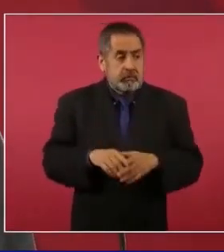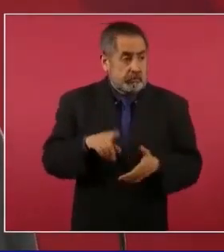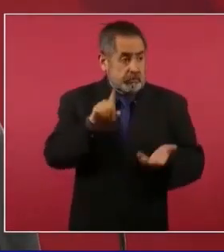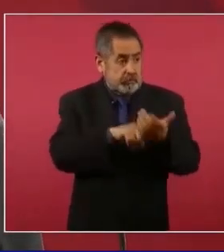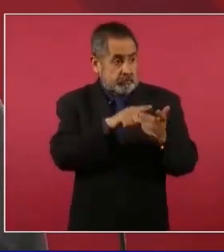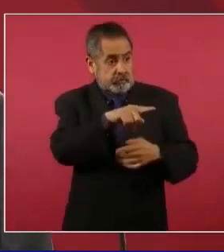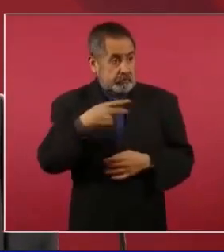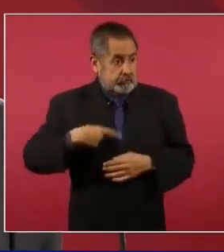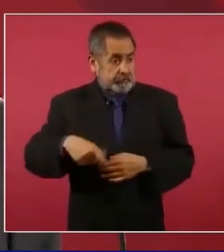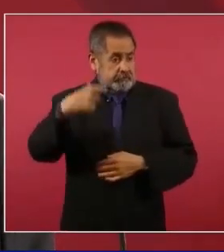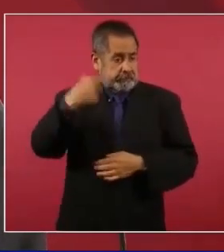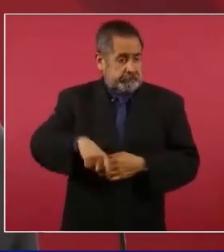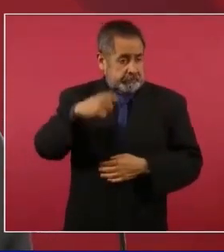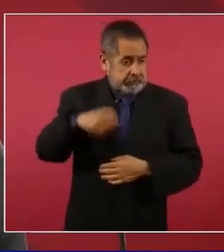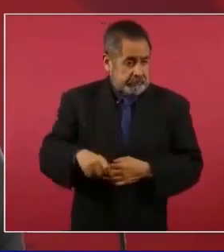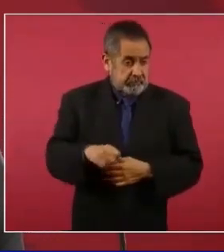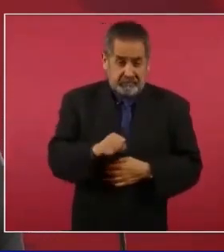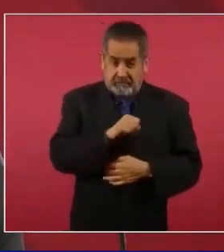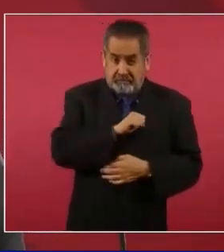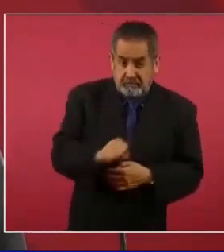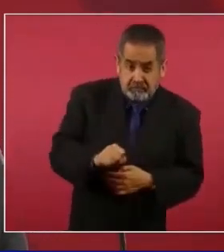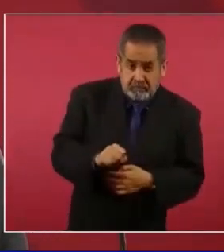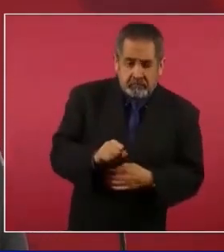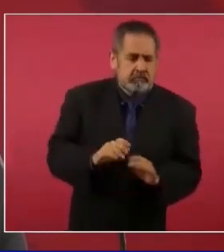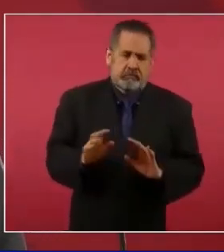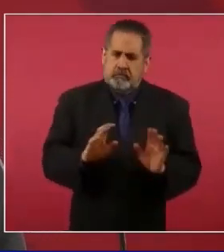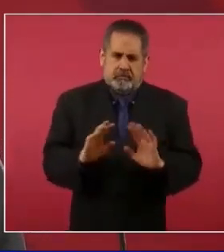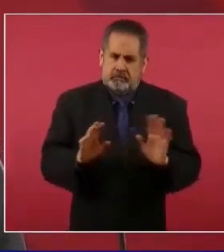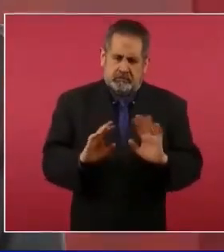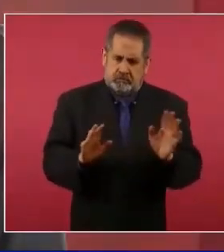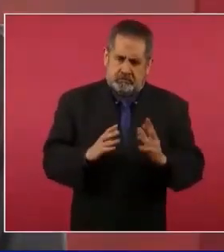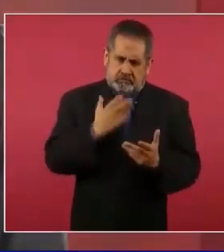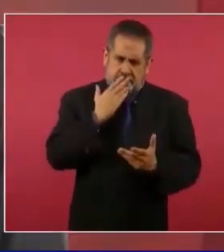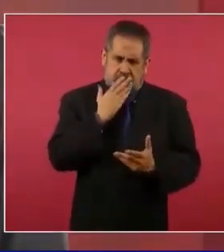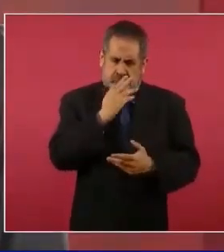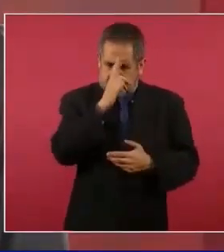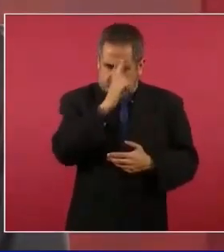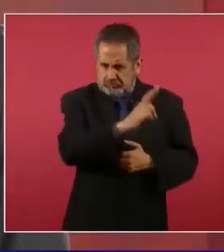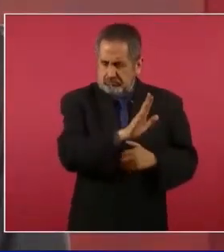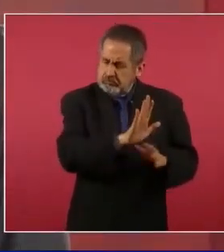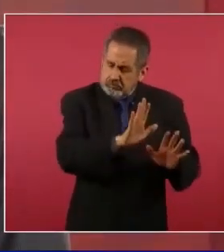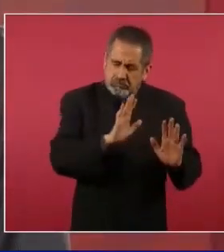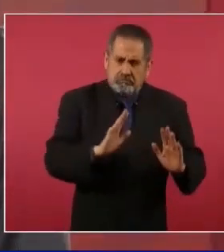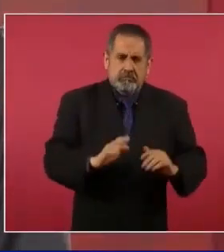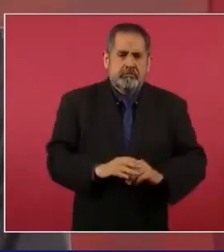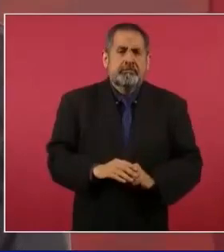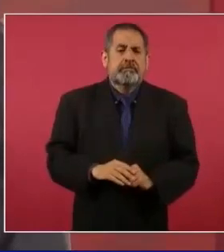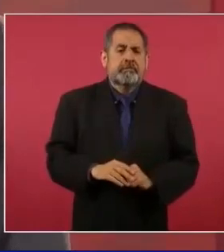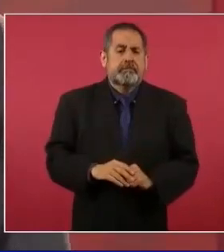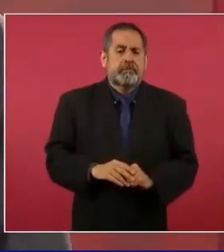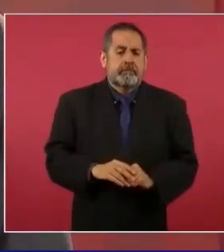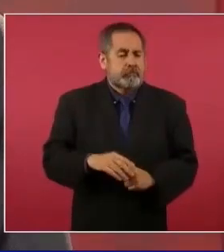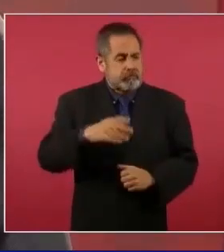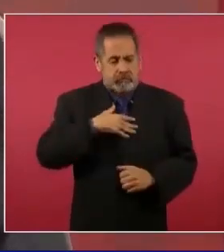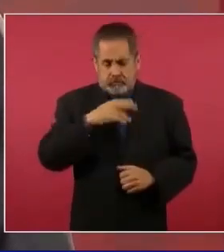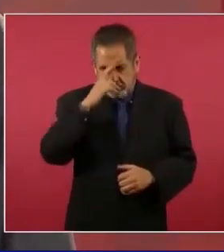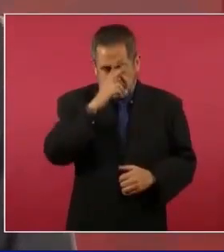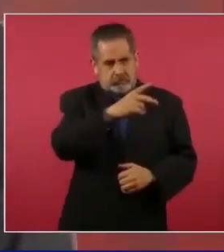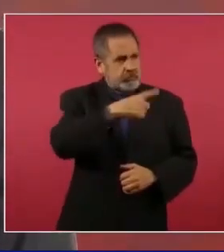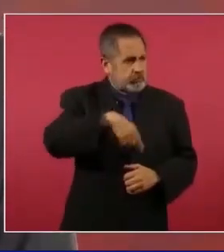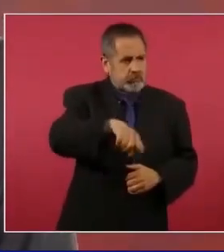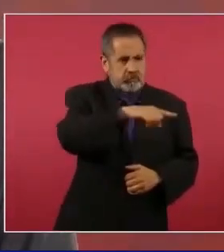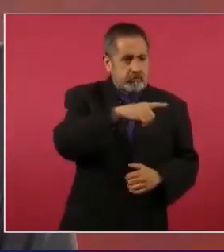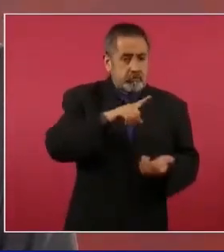el que tiene es malvado y respeto a